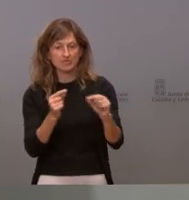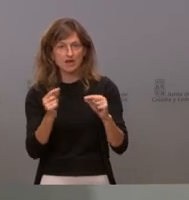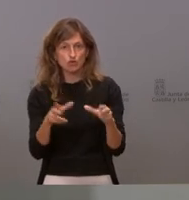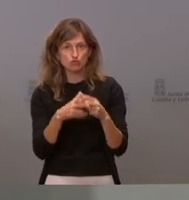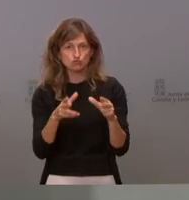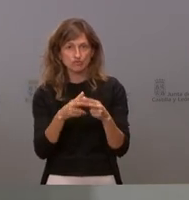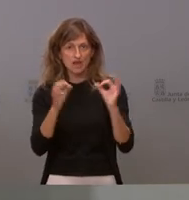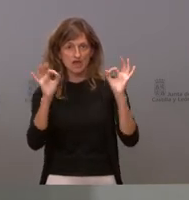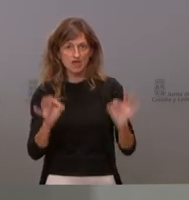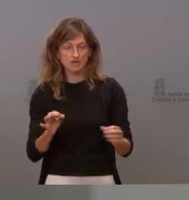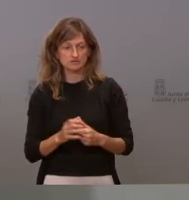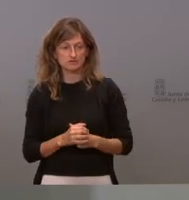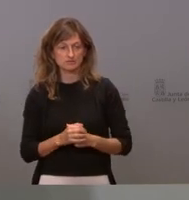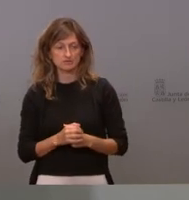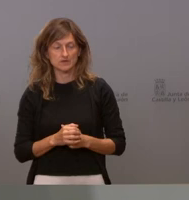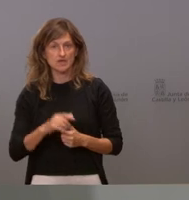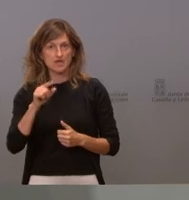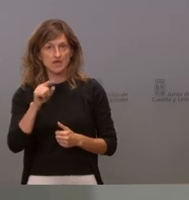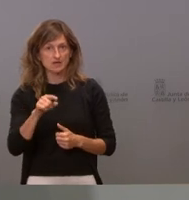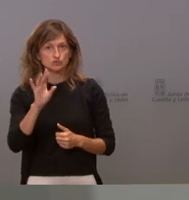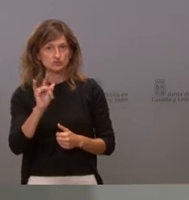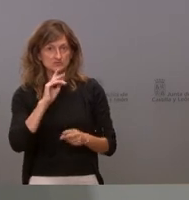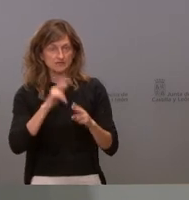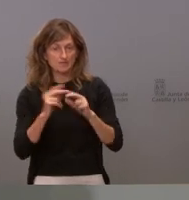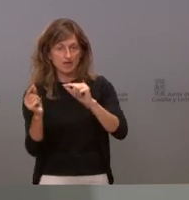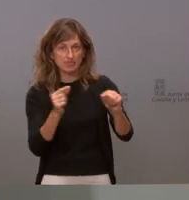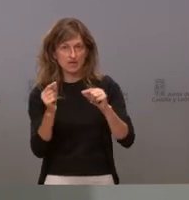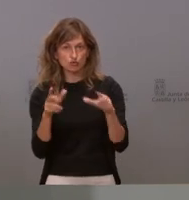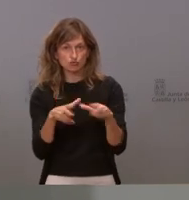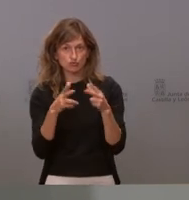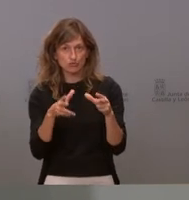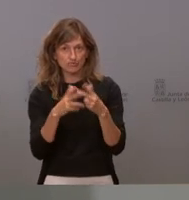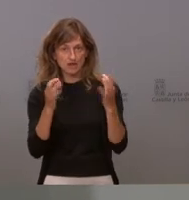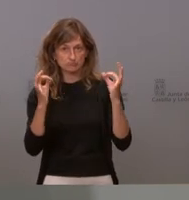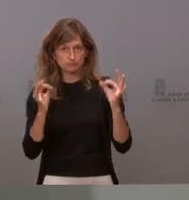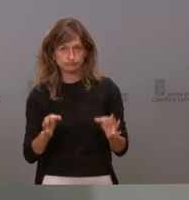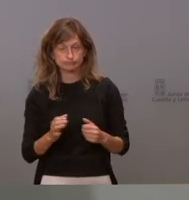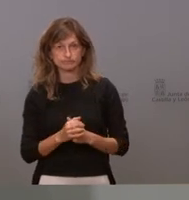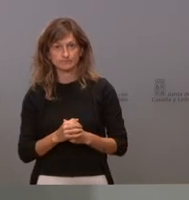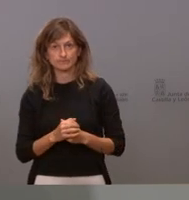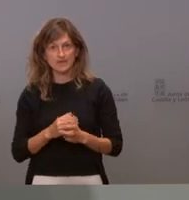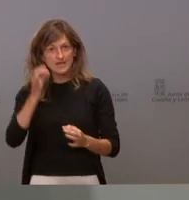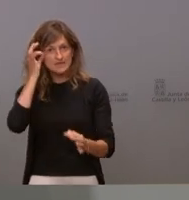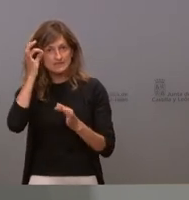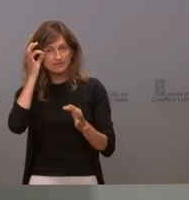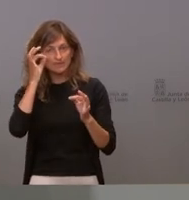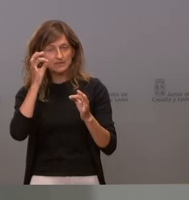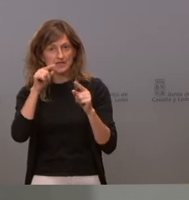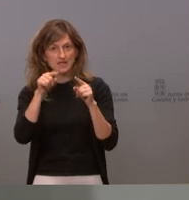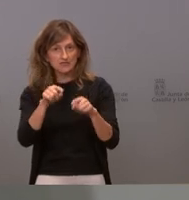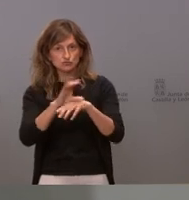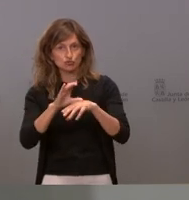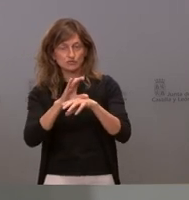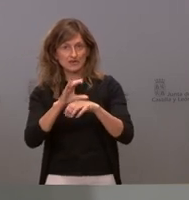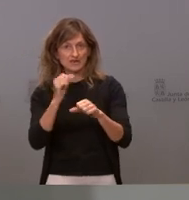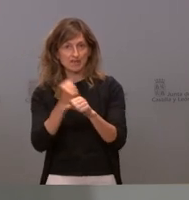esto esto sí es el diálogo social el diálogo social es esto exactamente esto que ha hecho la consejería de